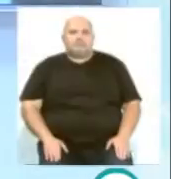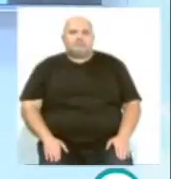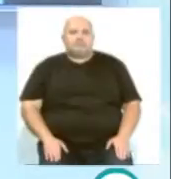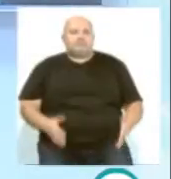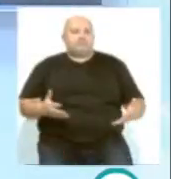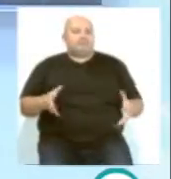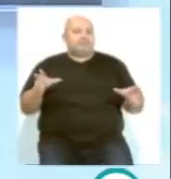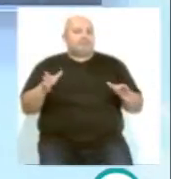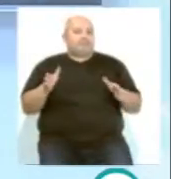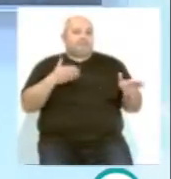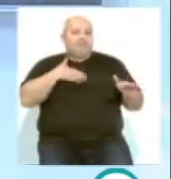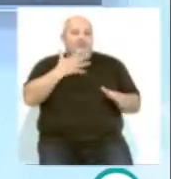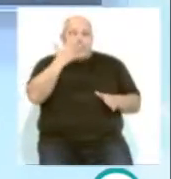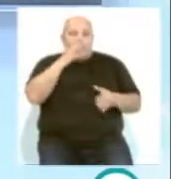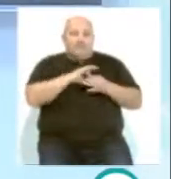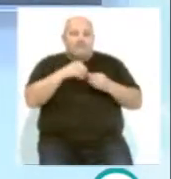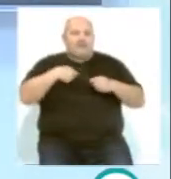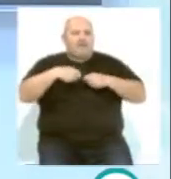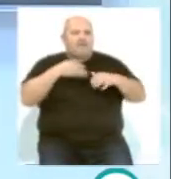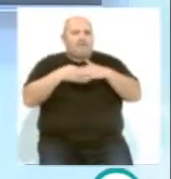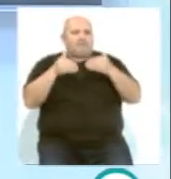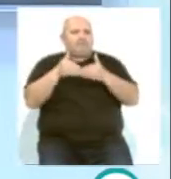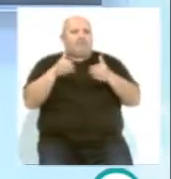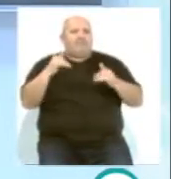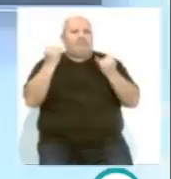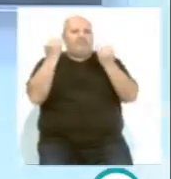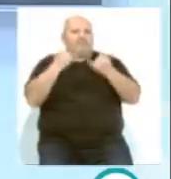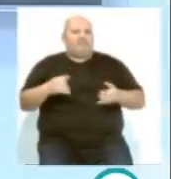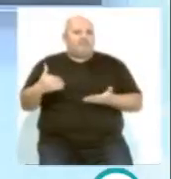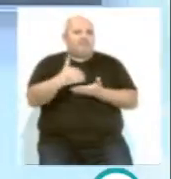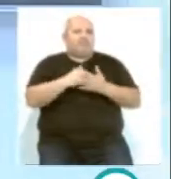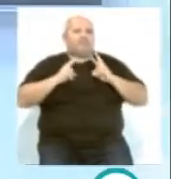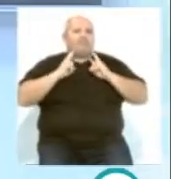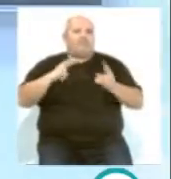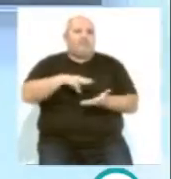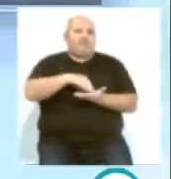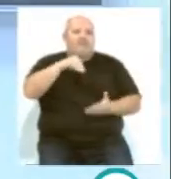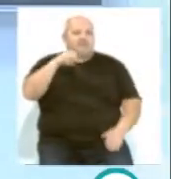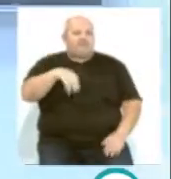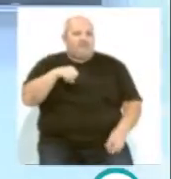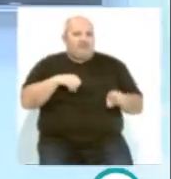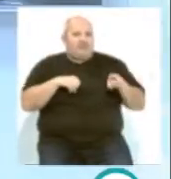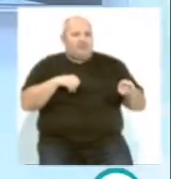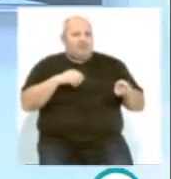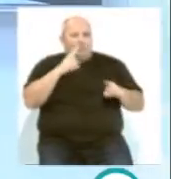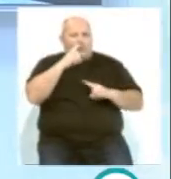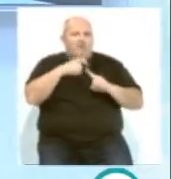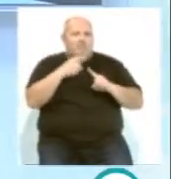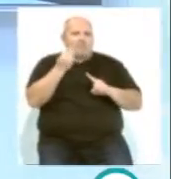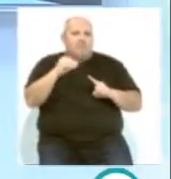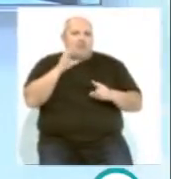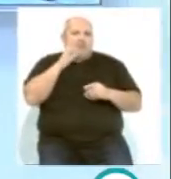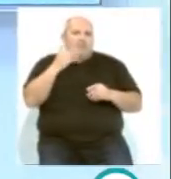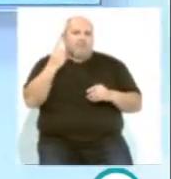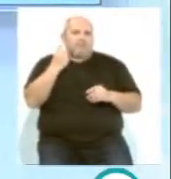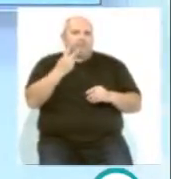Y hablamos ahora de carnaval. Ya la venta las entradas para el Festival Carnavalero de Afanas San Fernando. Un año más la cita